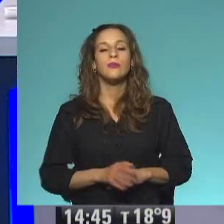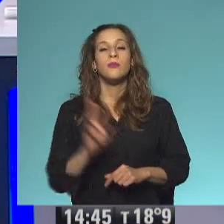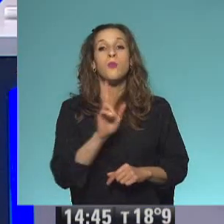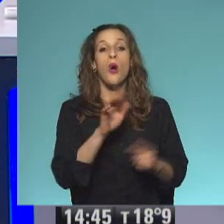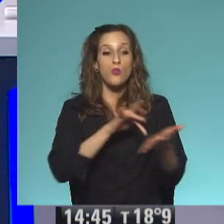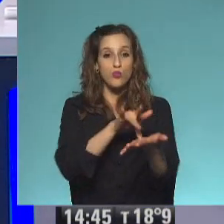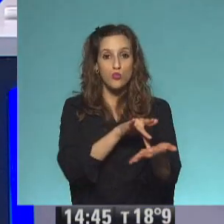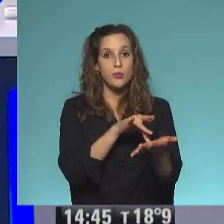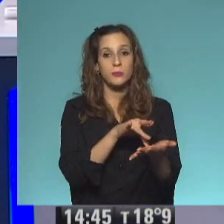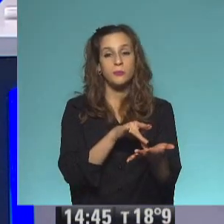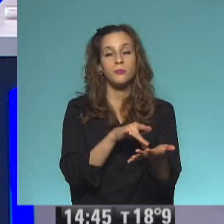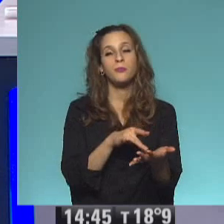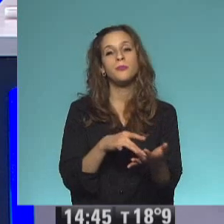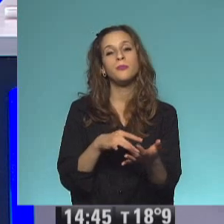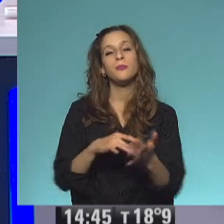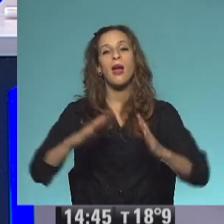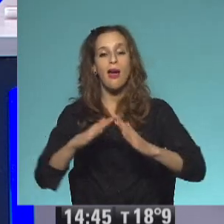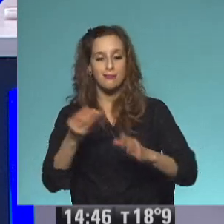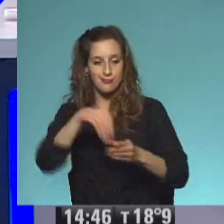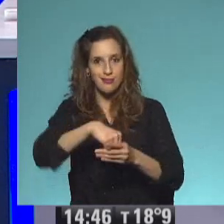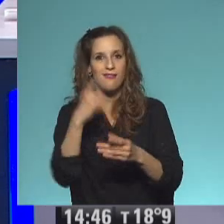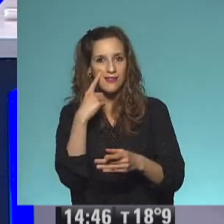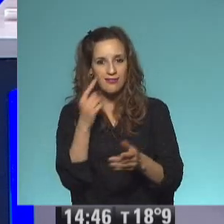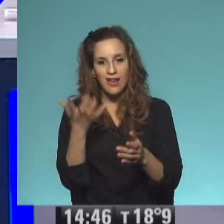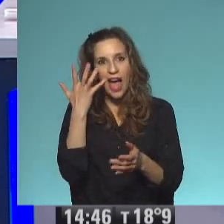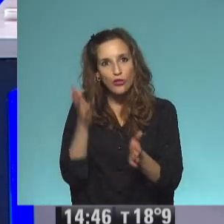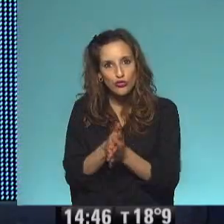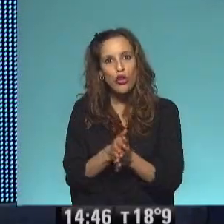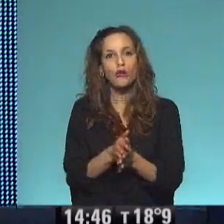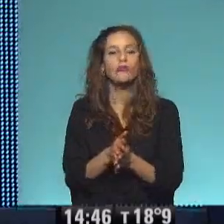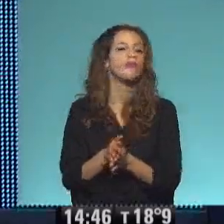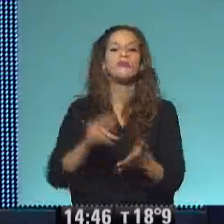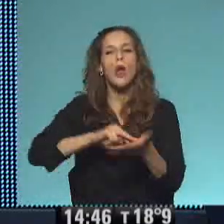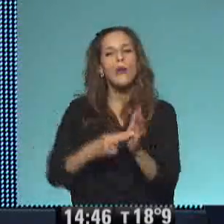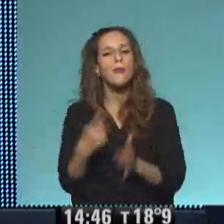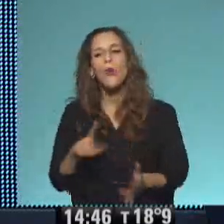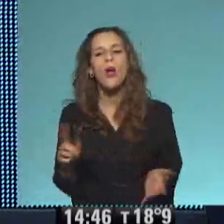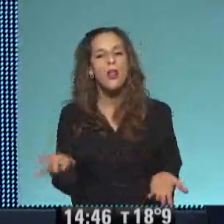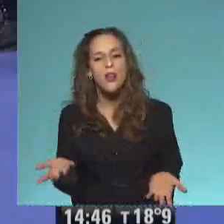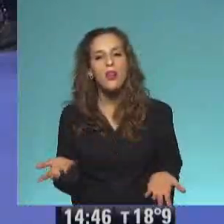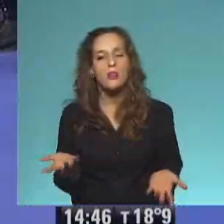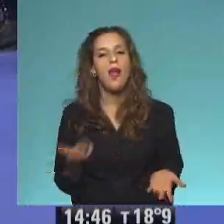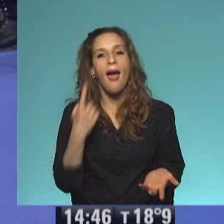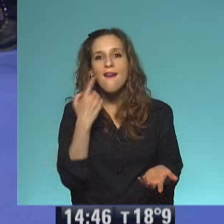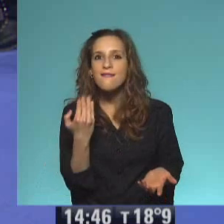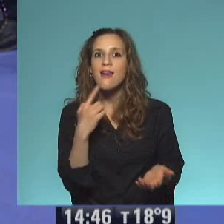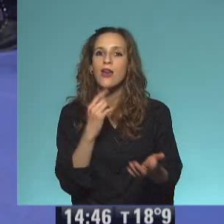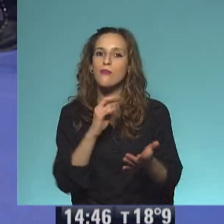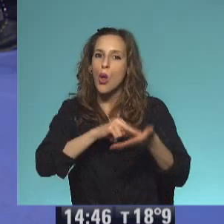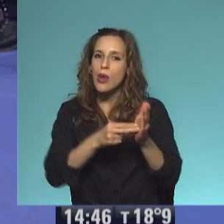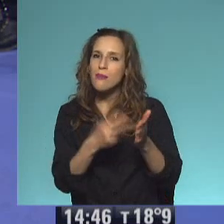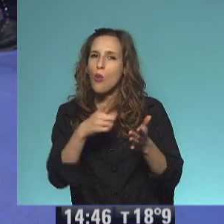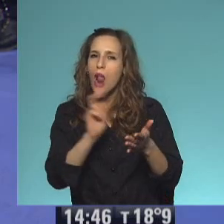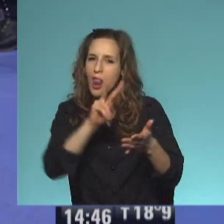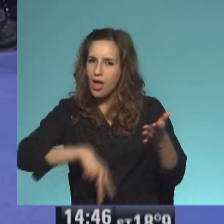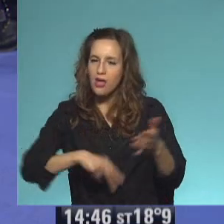en su casa, tenían un problema. ¿Cuál era ese problema? ¿Quieren mirar en el cuento cuál era el problema? Bueno.